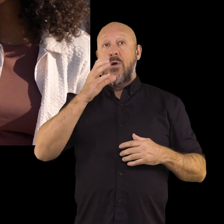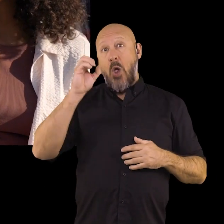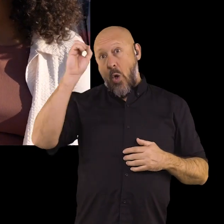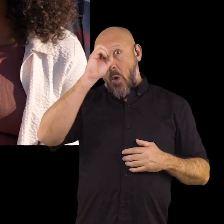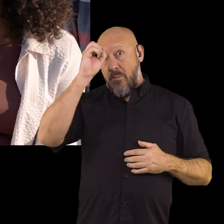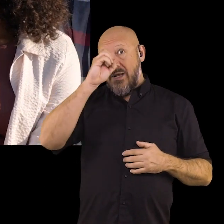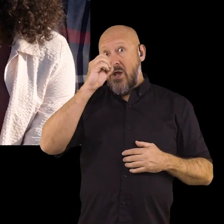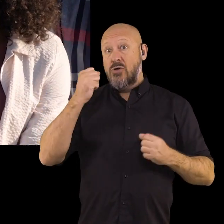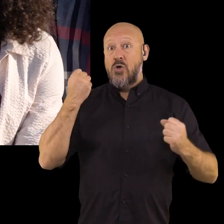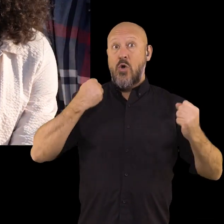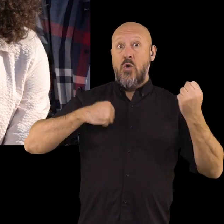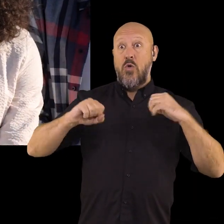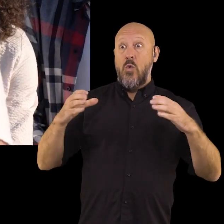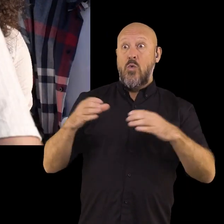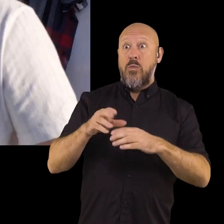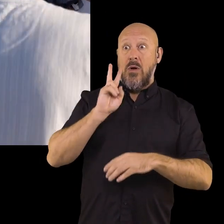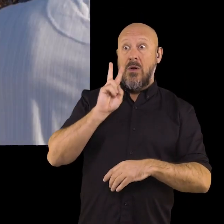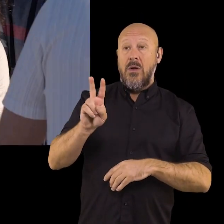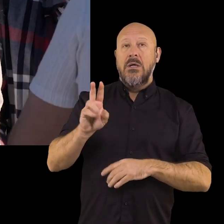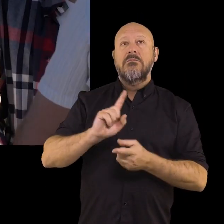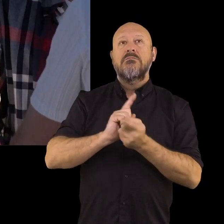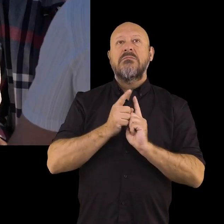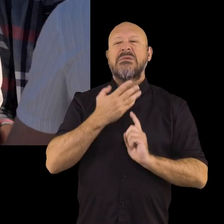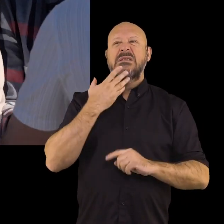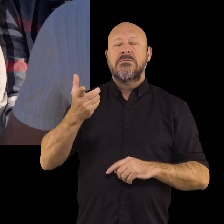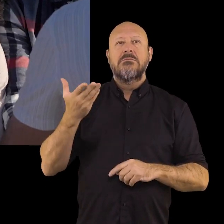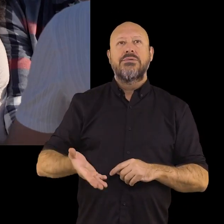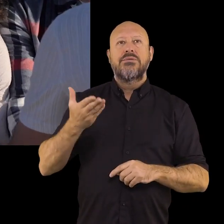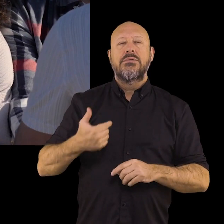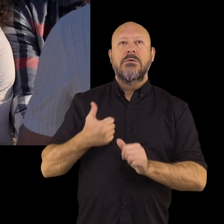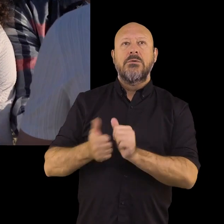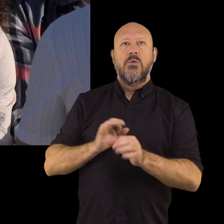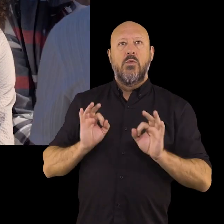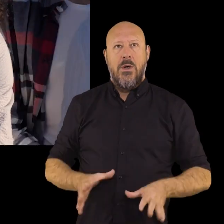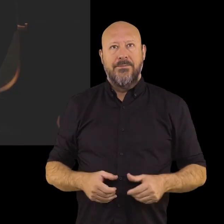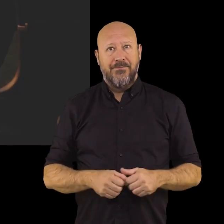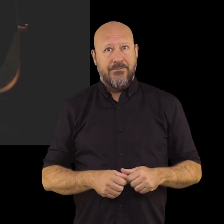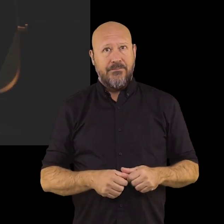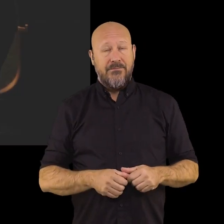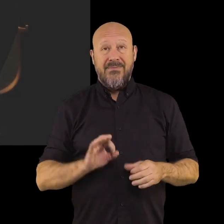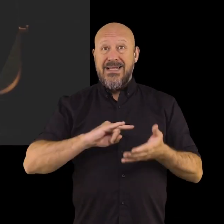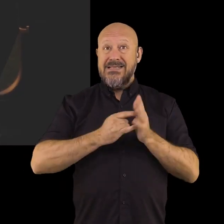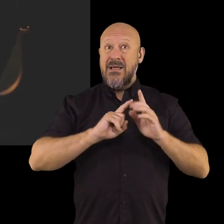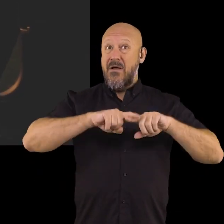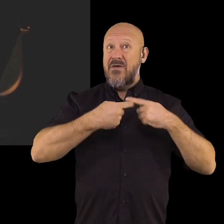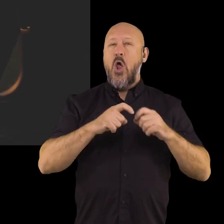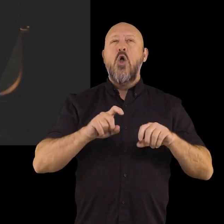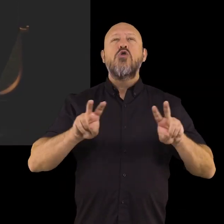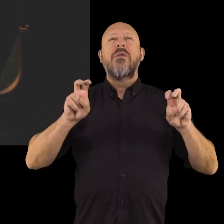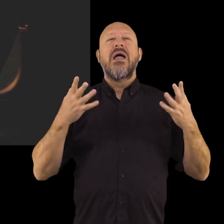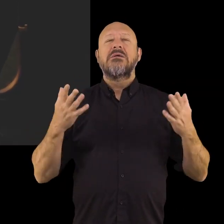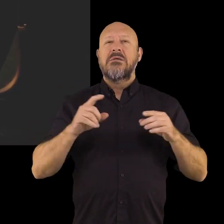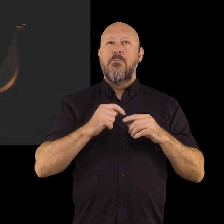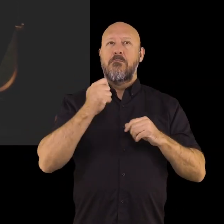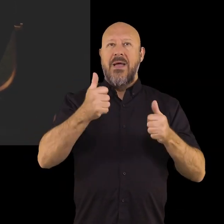porque las opiniones y las conductas del grupo se convierten en algo esencial. Una de las novedades respecto al sistema